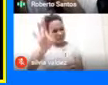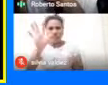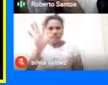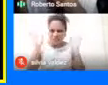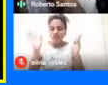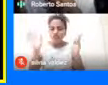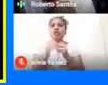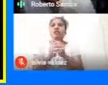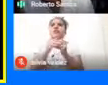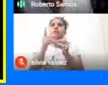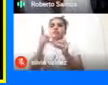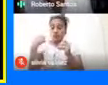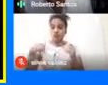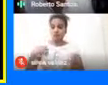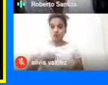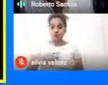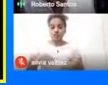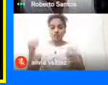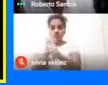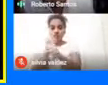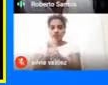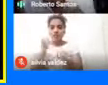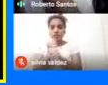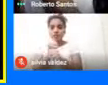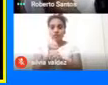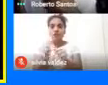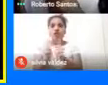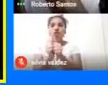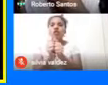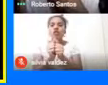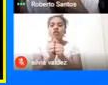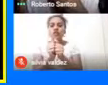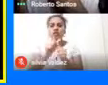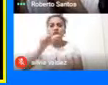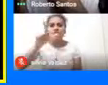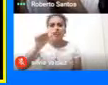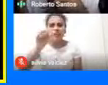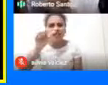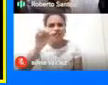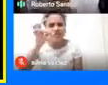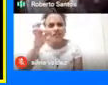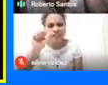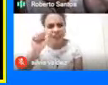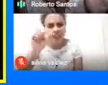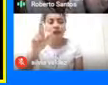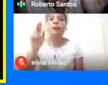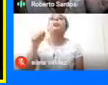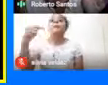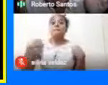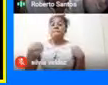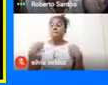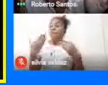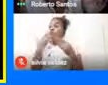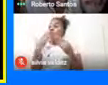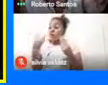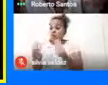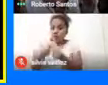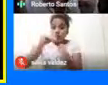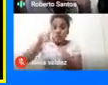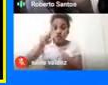Que tuve la oportunidad De trabajar Con Con la CAR Para mí Los muiscas No existían